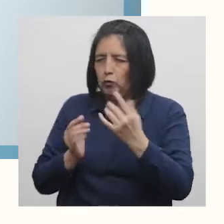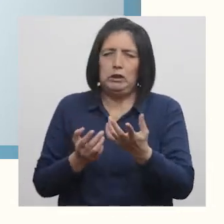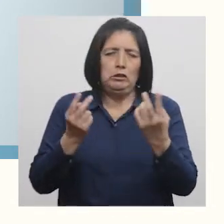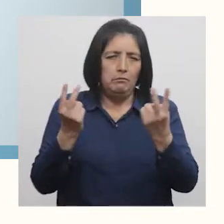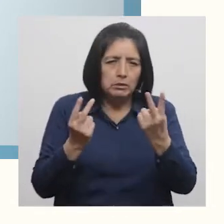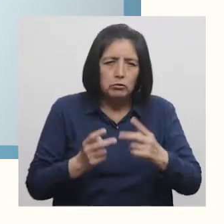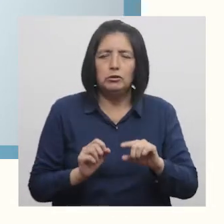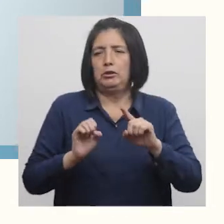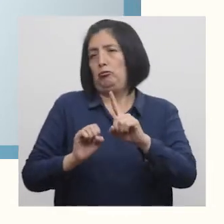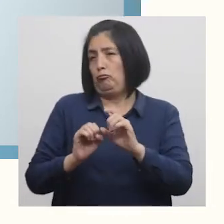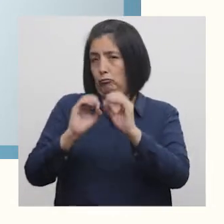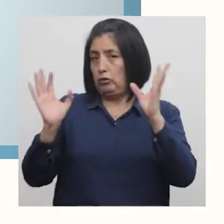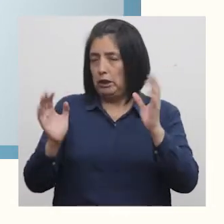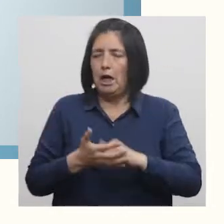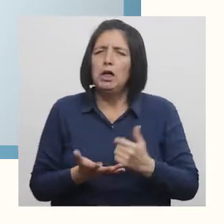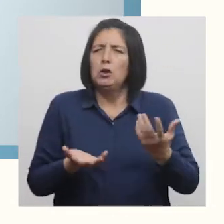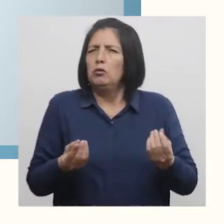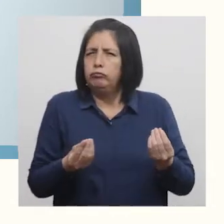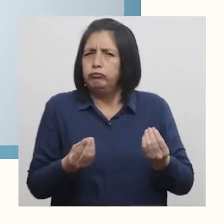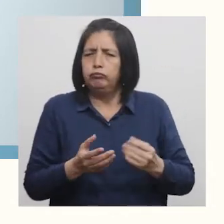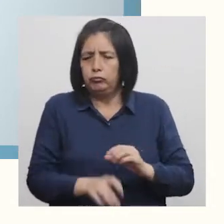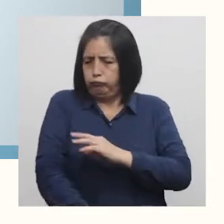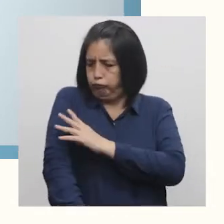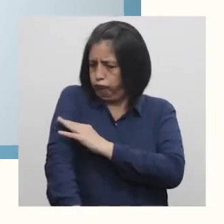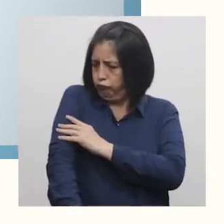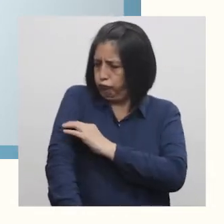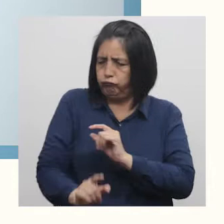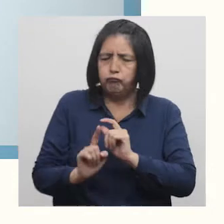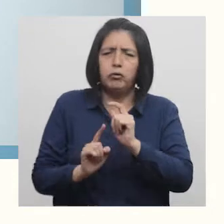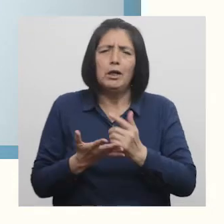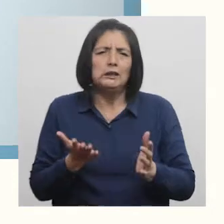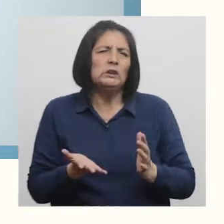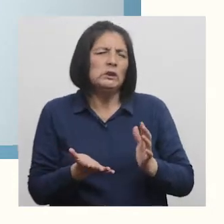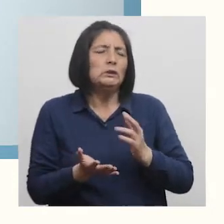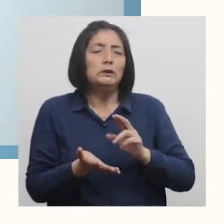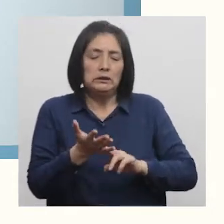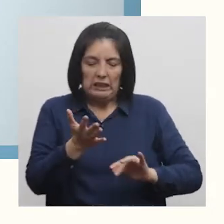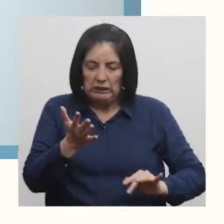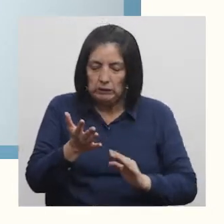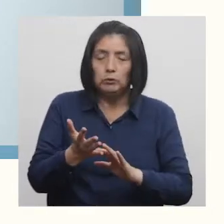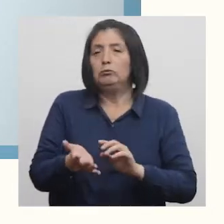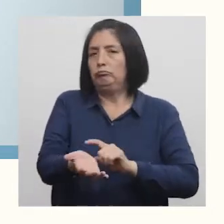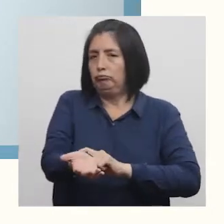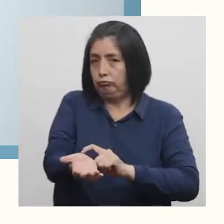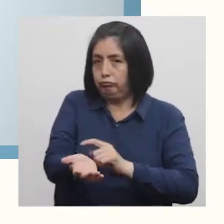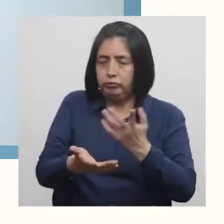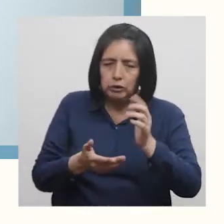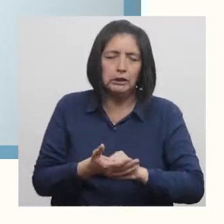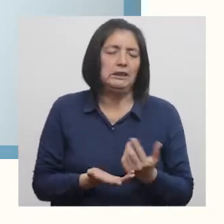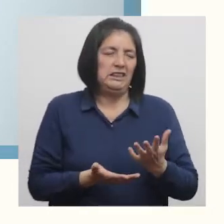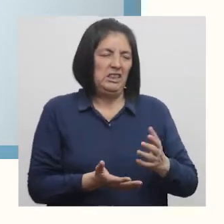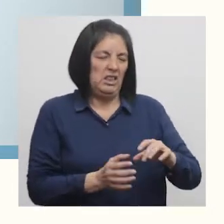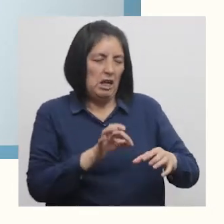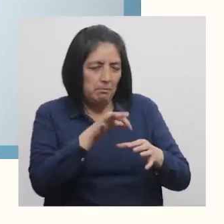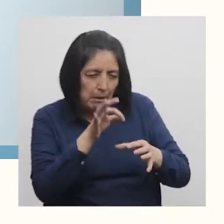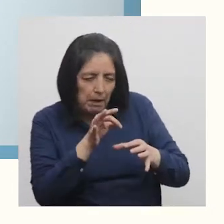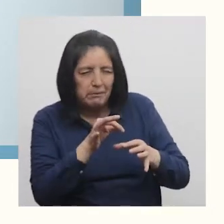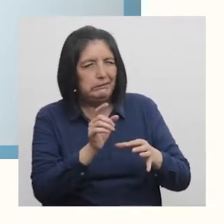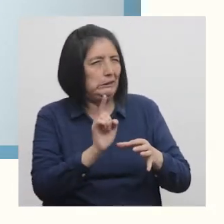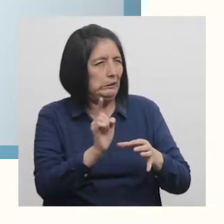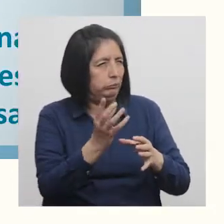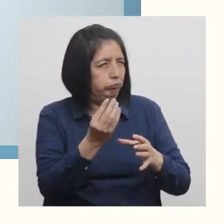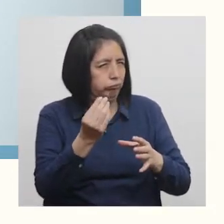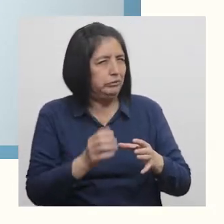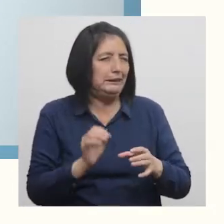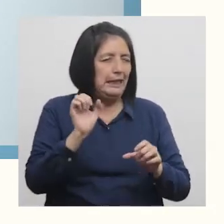al día Controla periódicamente tu presión arterial, glucosa y colesterol Elimina alimentos procesados ricos en sal y